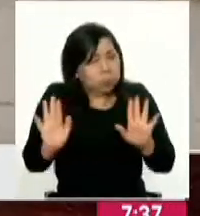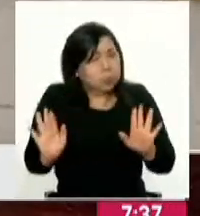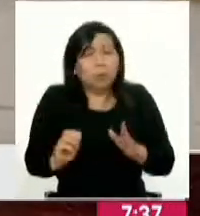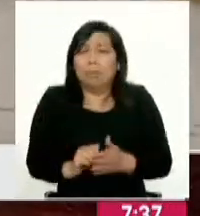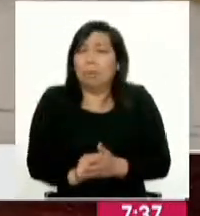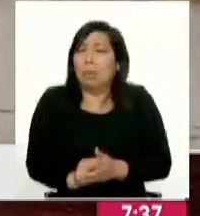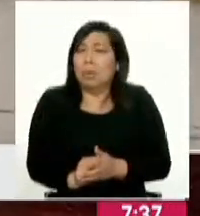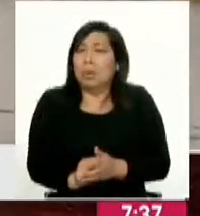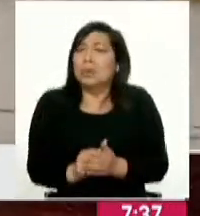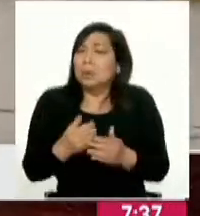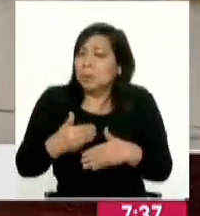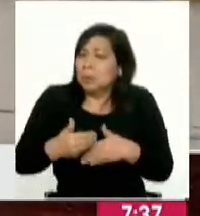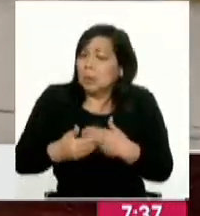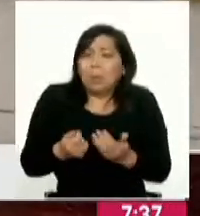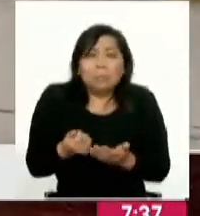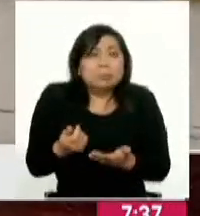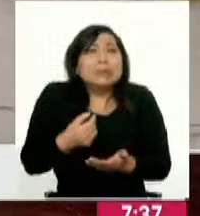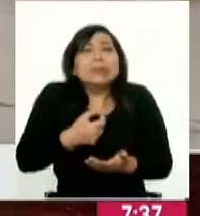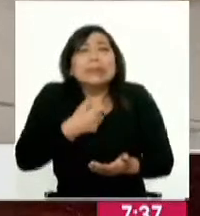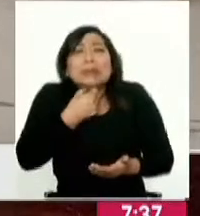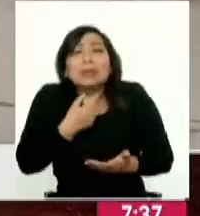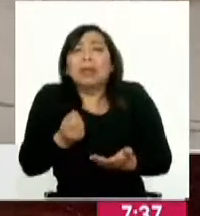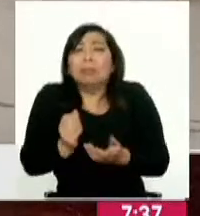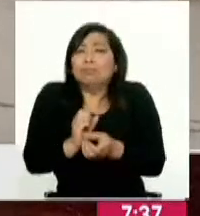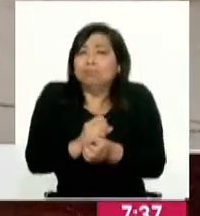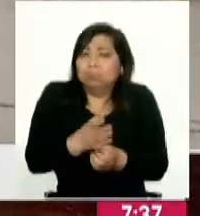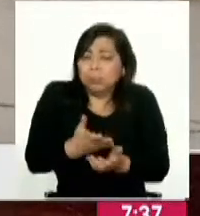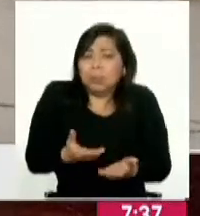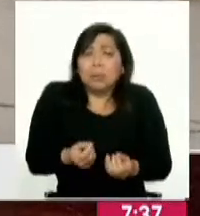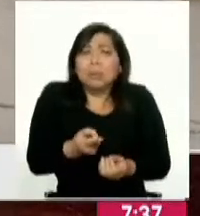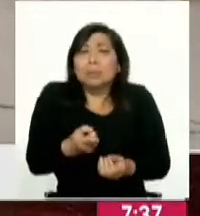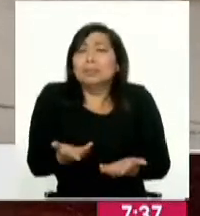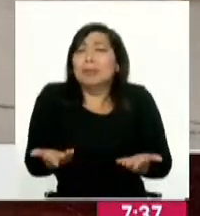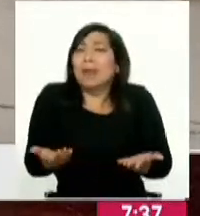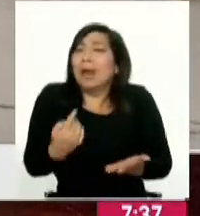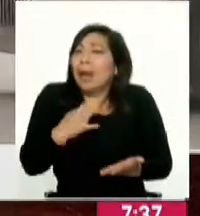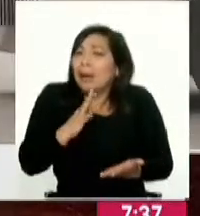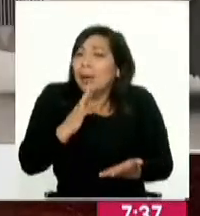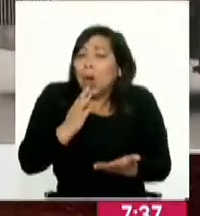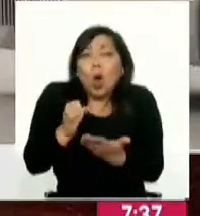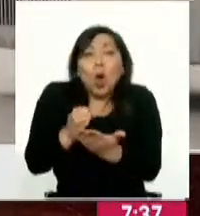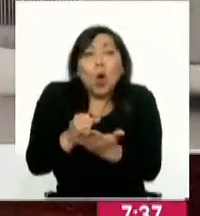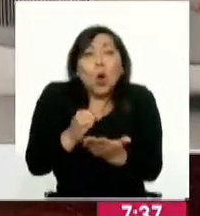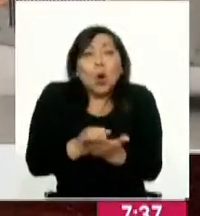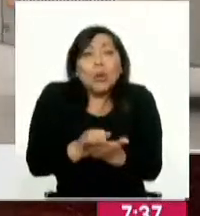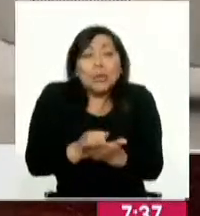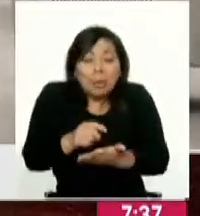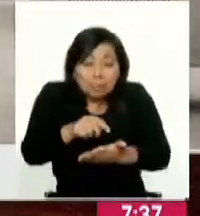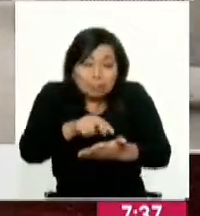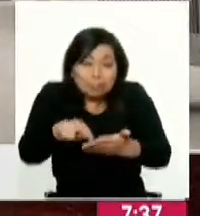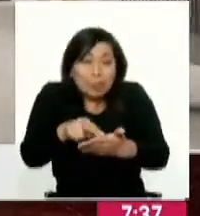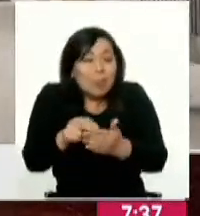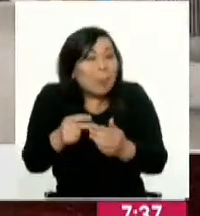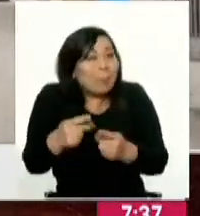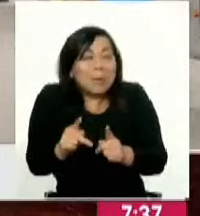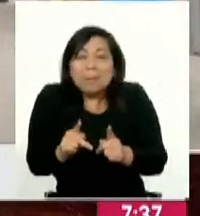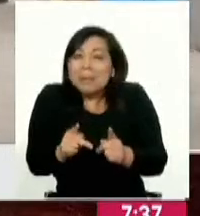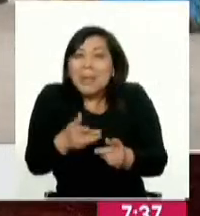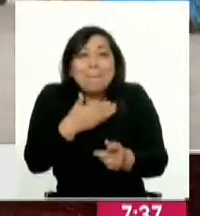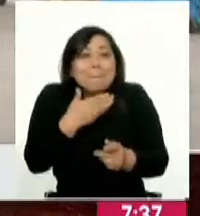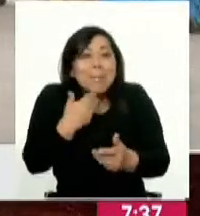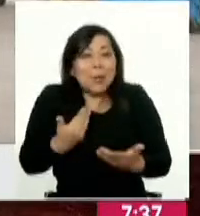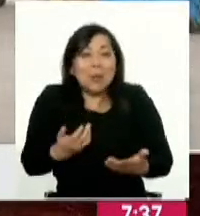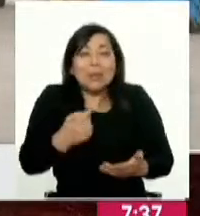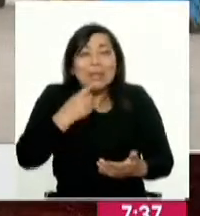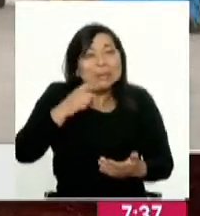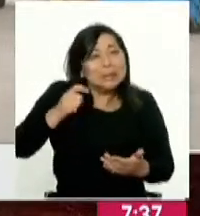momento, estamos en una crisis económica, al pandemia, y como tú dices, el contrato, como está formulado, no permite hacer las mejoras que